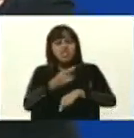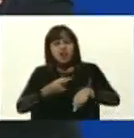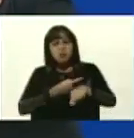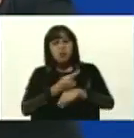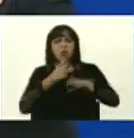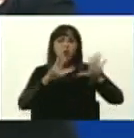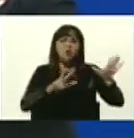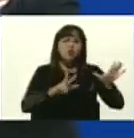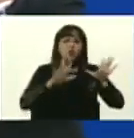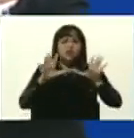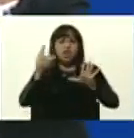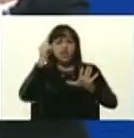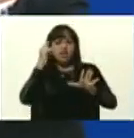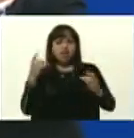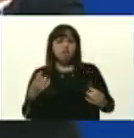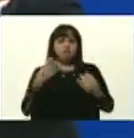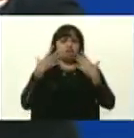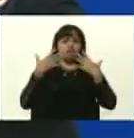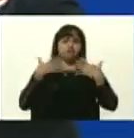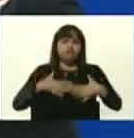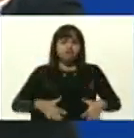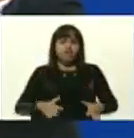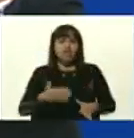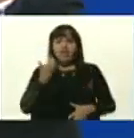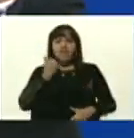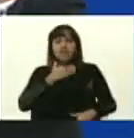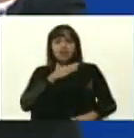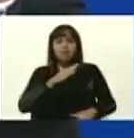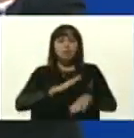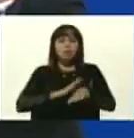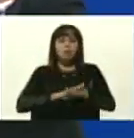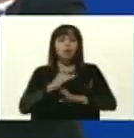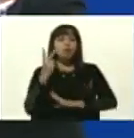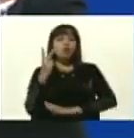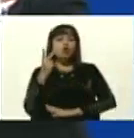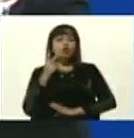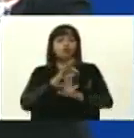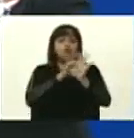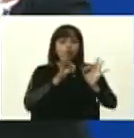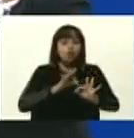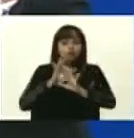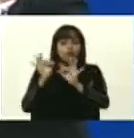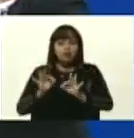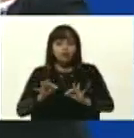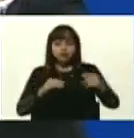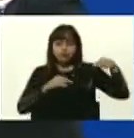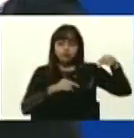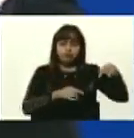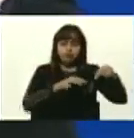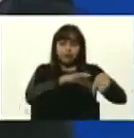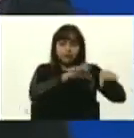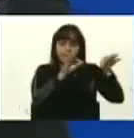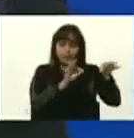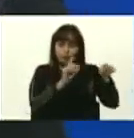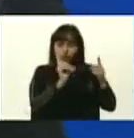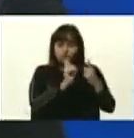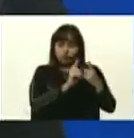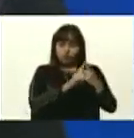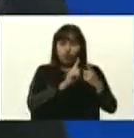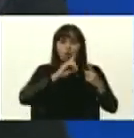8, 10 días de infección. ¿Por qué? Porque tenemos dos tipos de dispositivos. Uno que permite